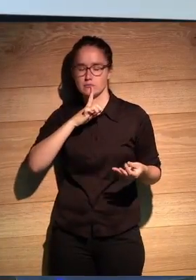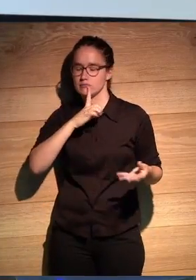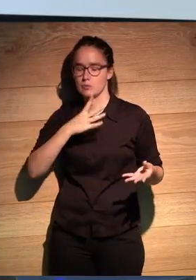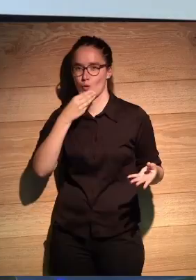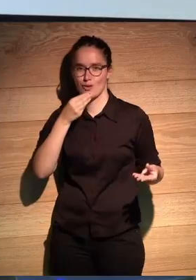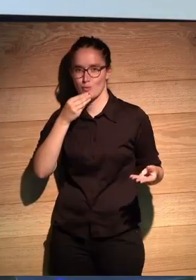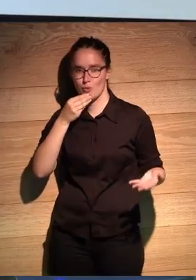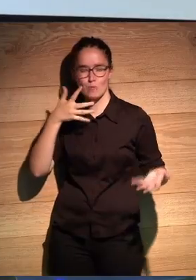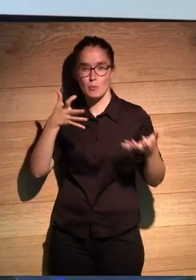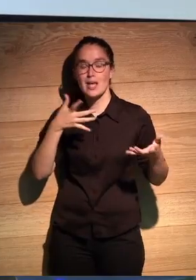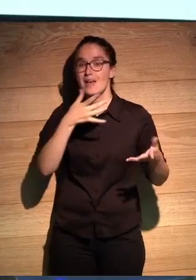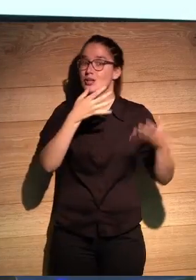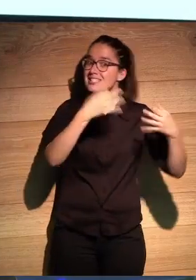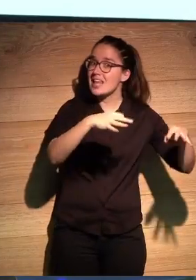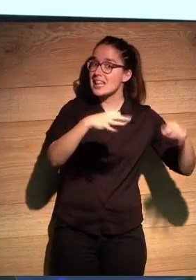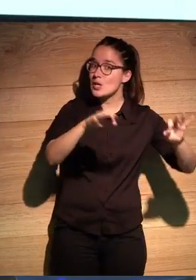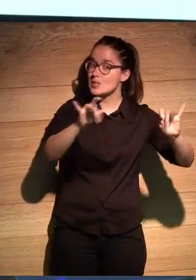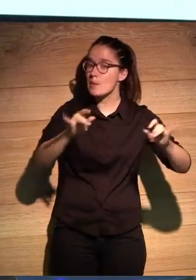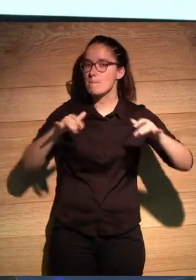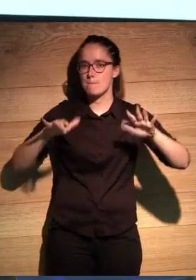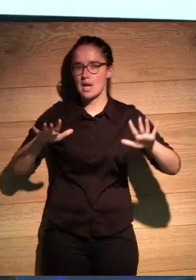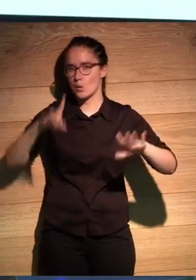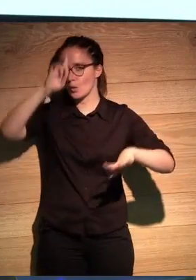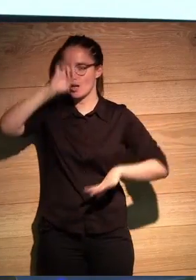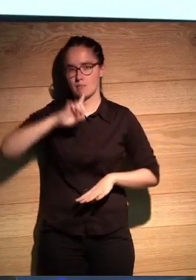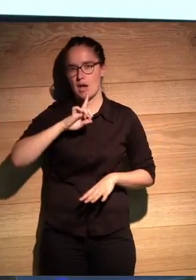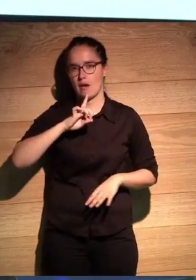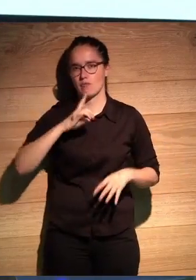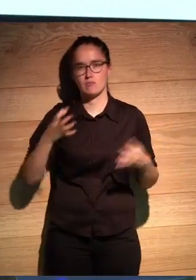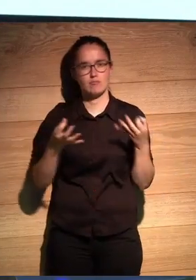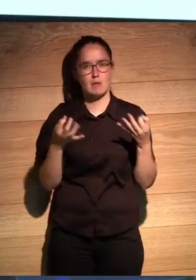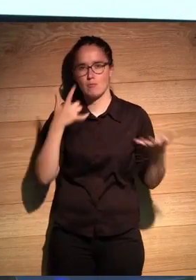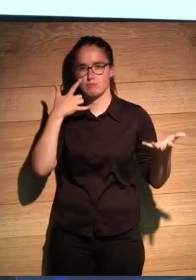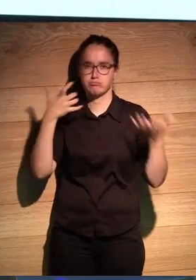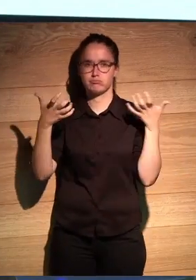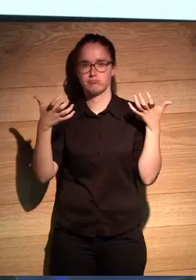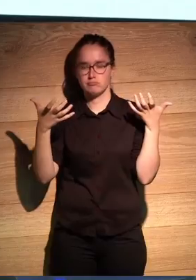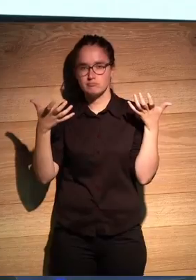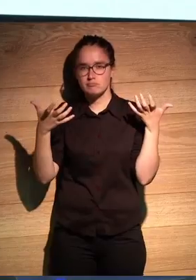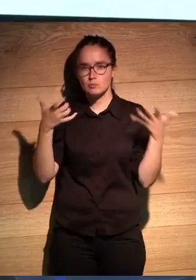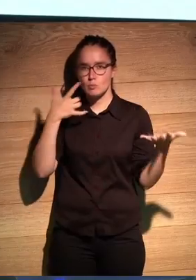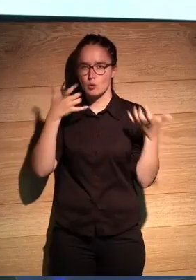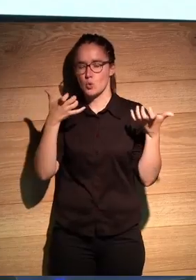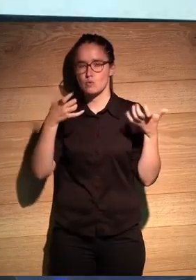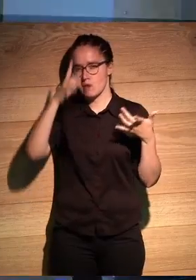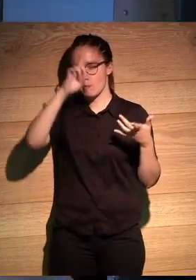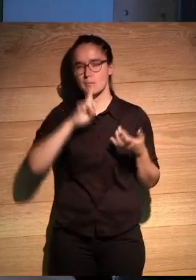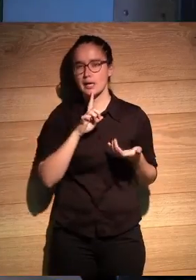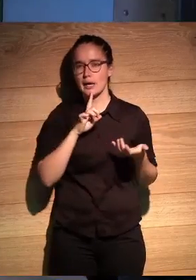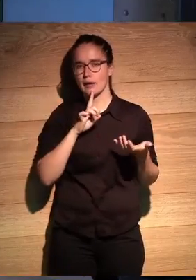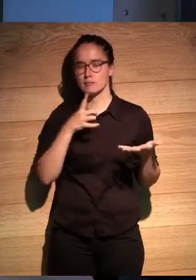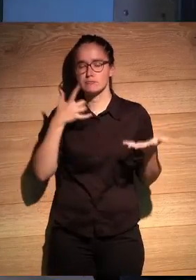un proyecto que fuera sencillo, pero que estéticamente pues tuviera un rostro